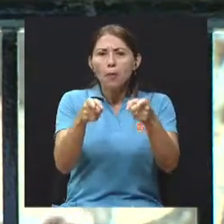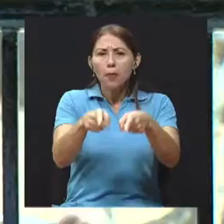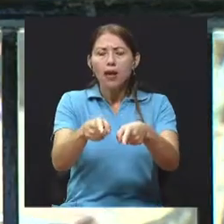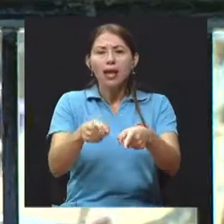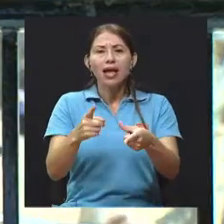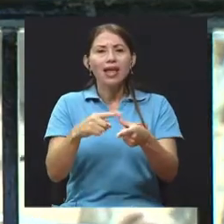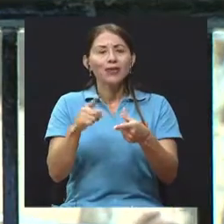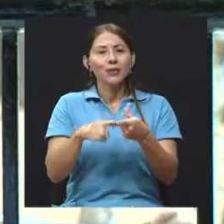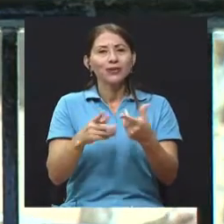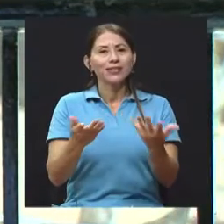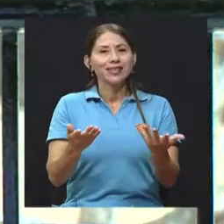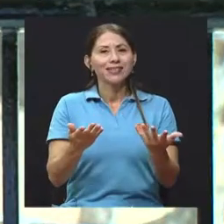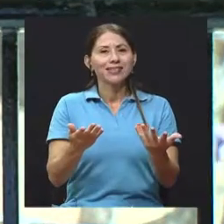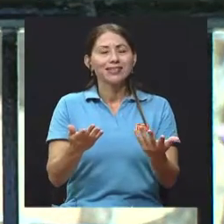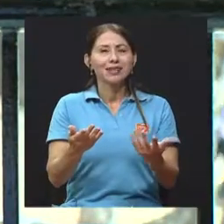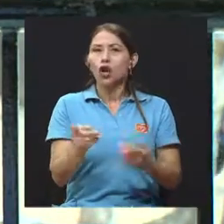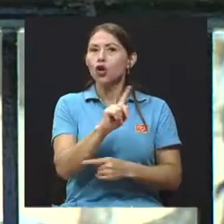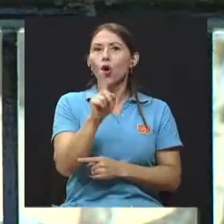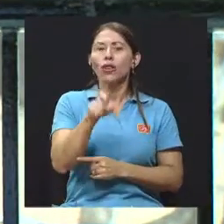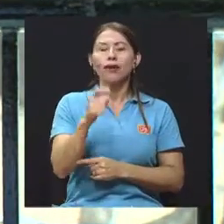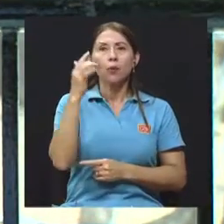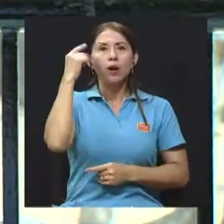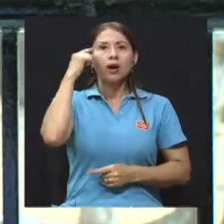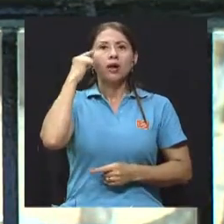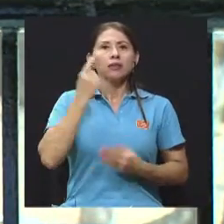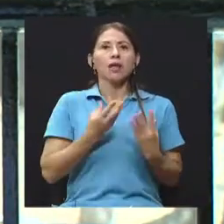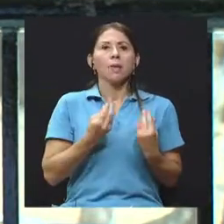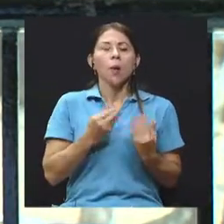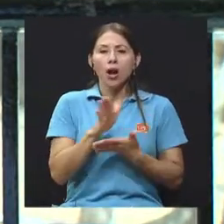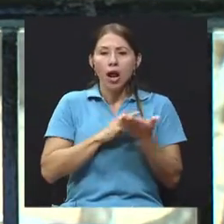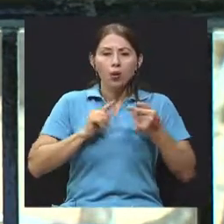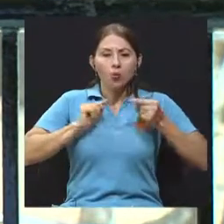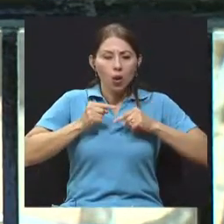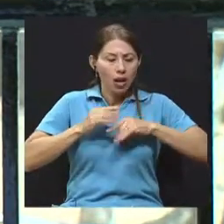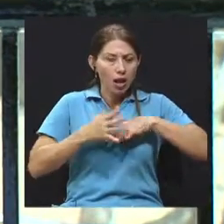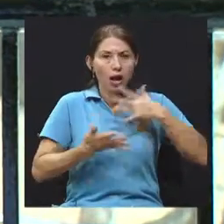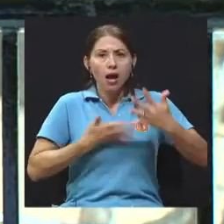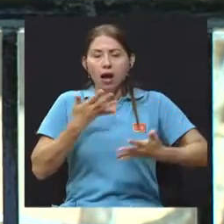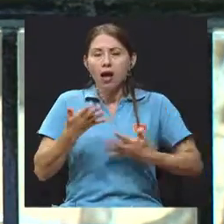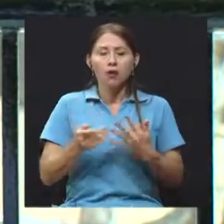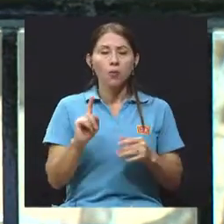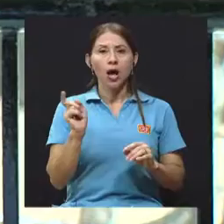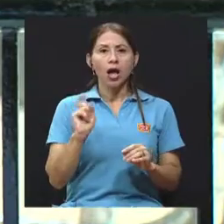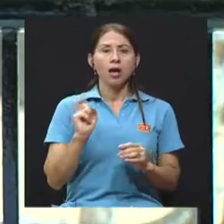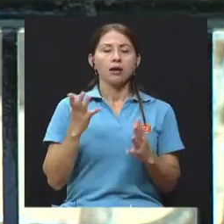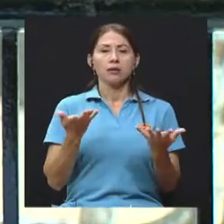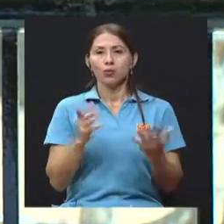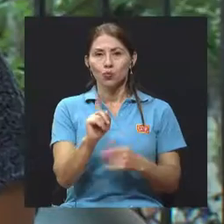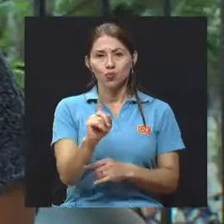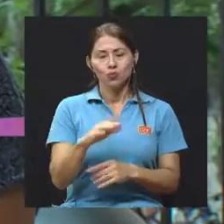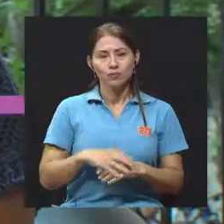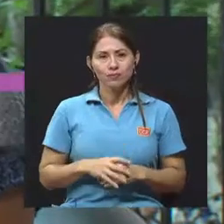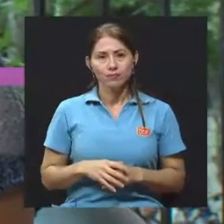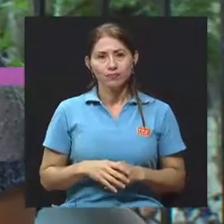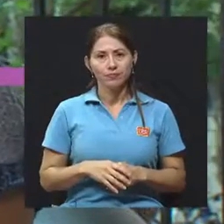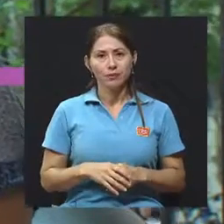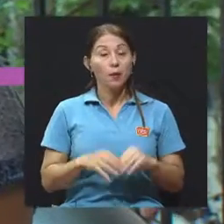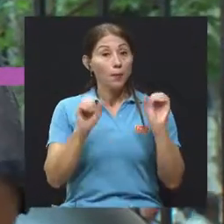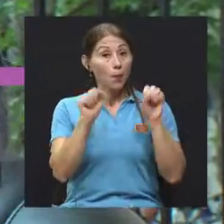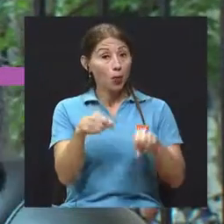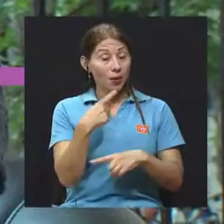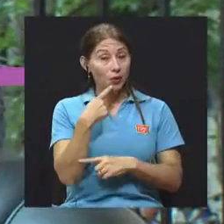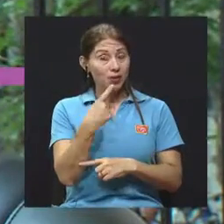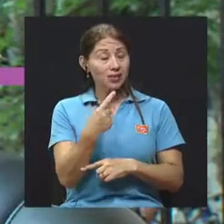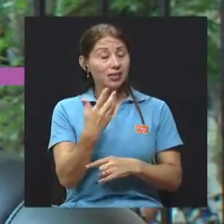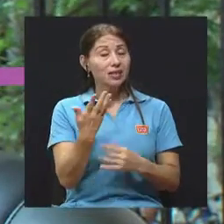Entonces, no hay tener tampoco un temor excesivo ni una alarma excesiva hacia esto. ¿Podríamos entonces decir,